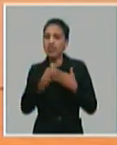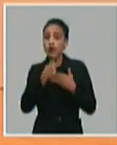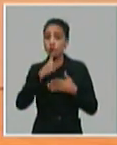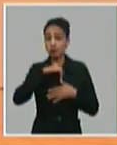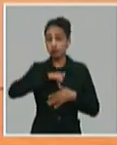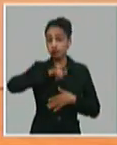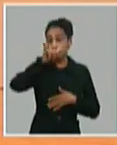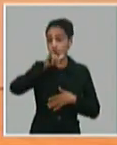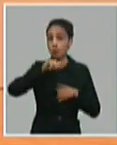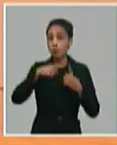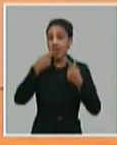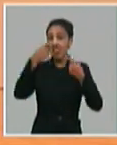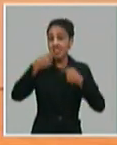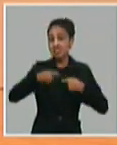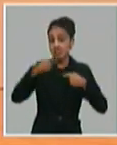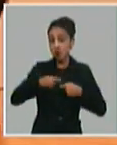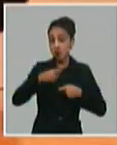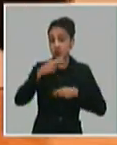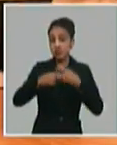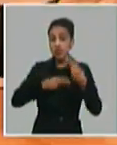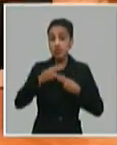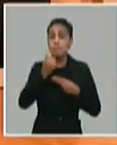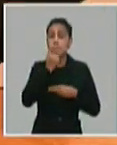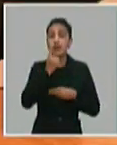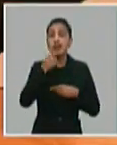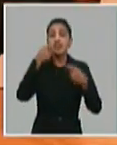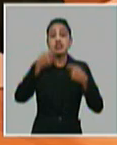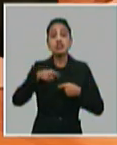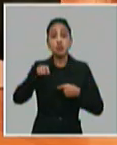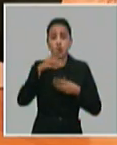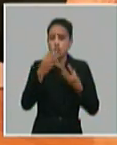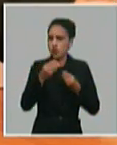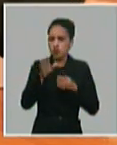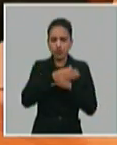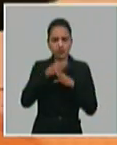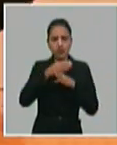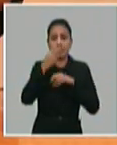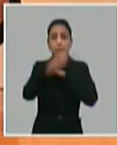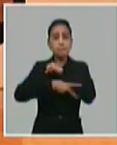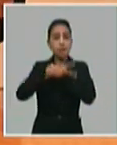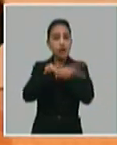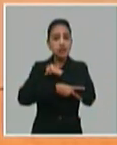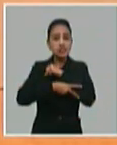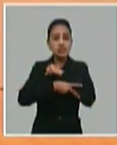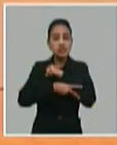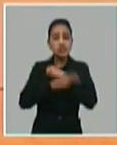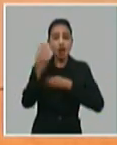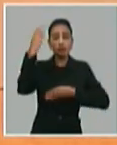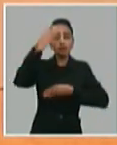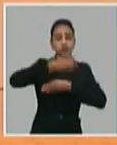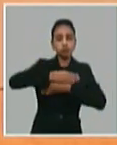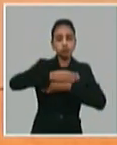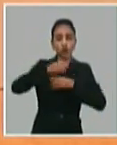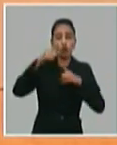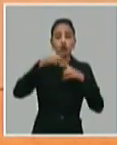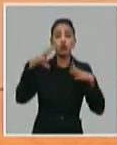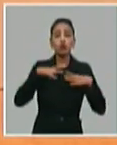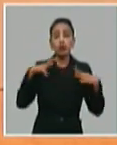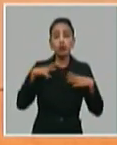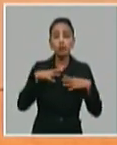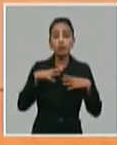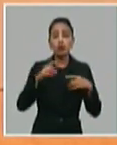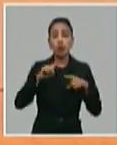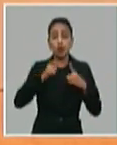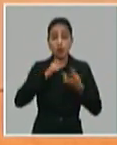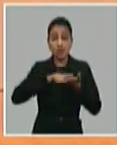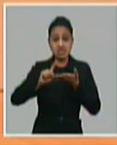la decisión que se ha tomado, más la decisión que han tomado muchos países de ya limitar el turismo, va a suceder